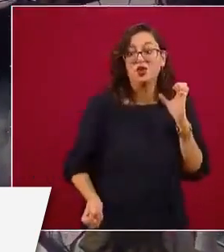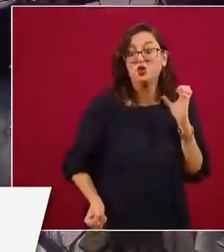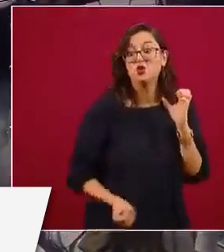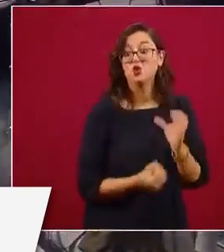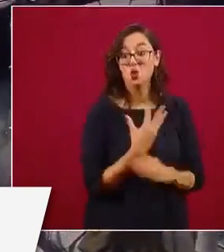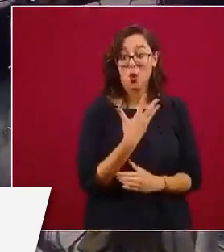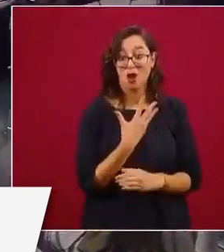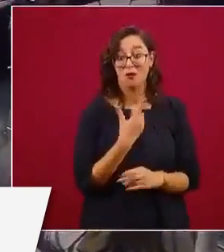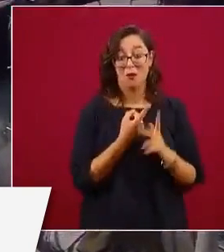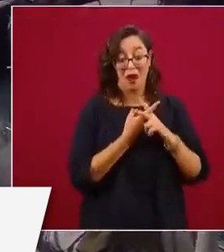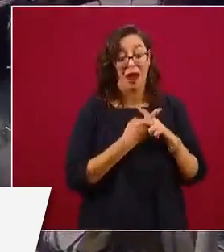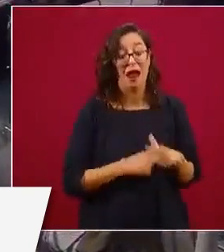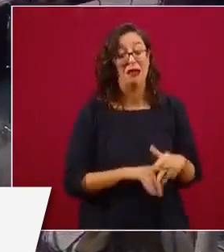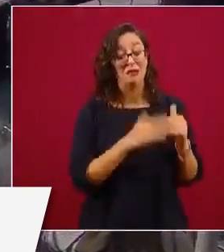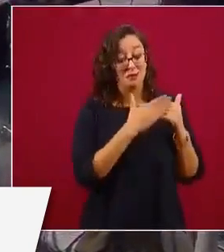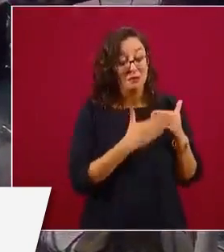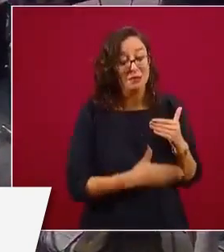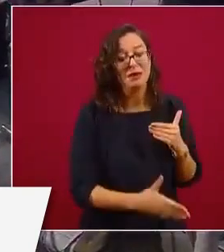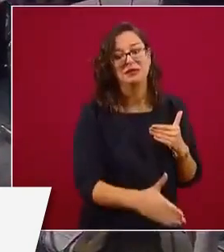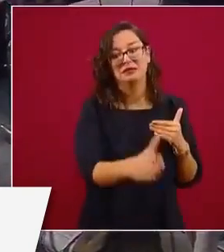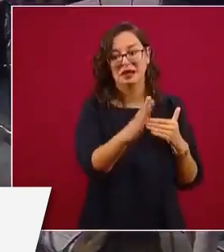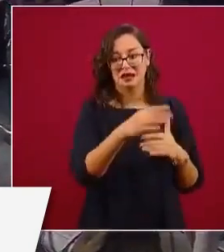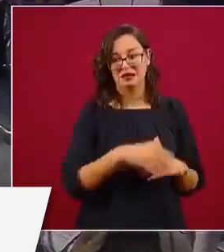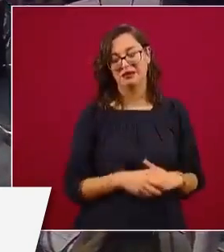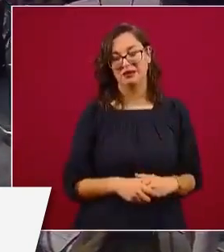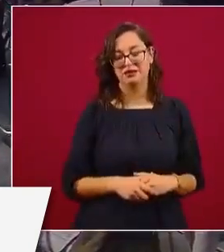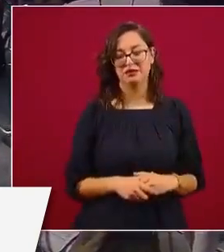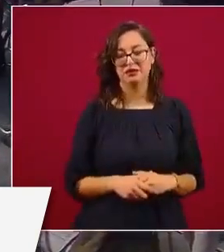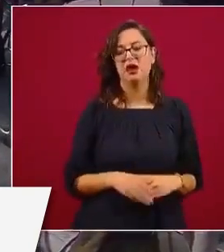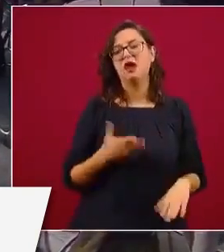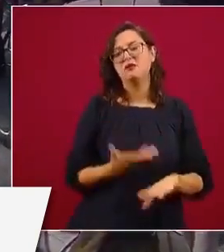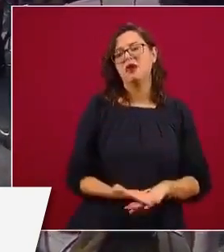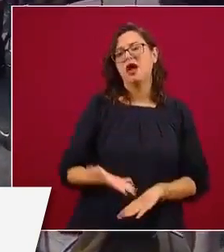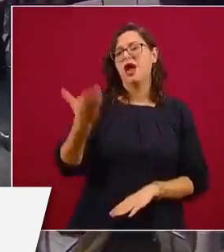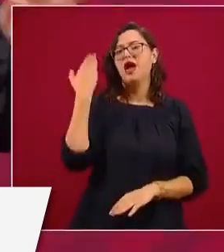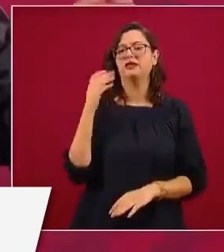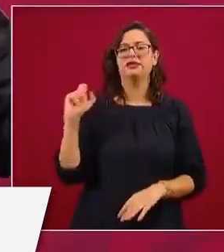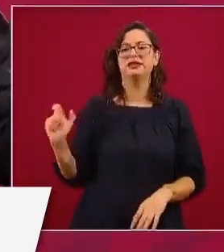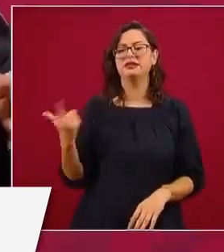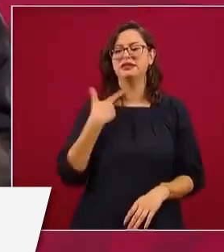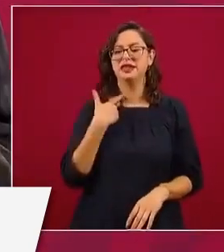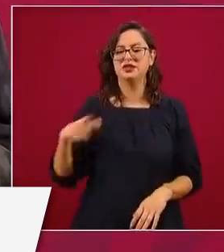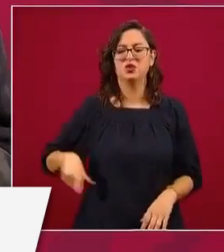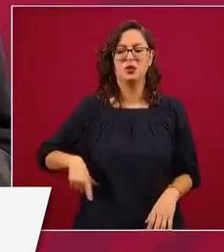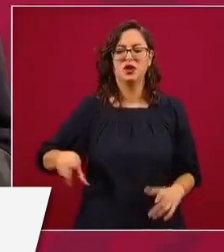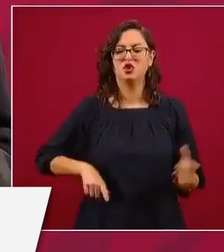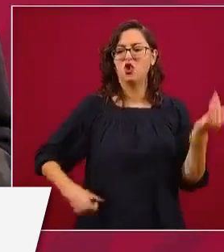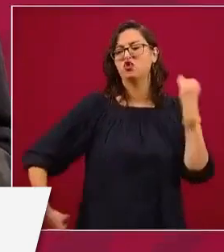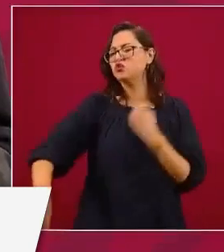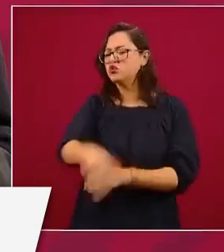Todo se privatizó, todo se contrataba,